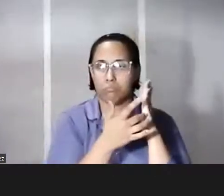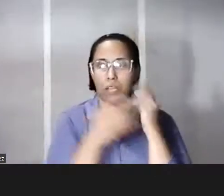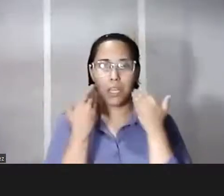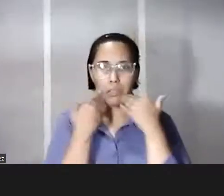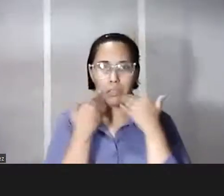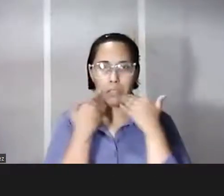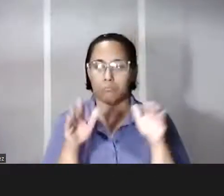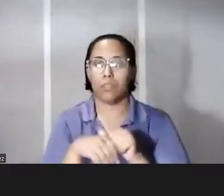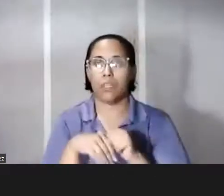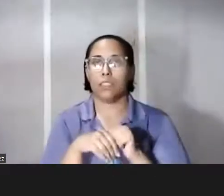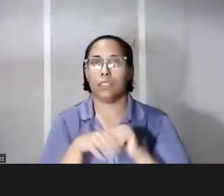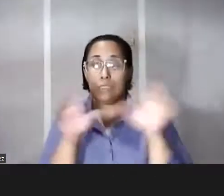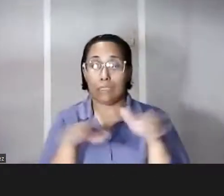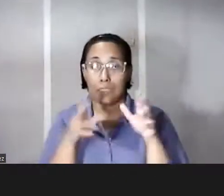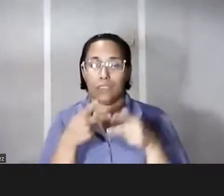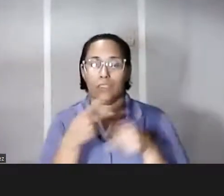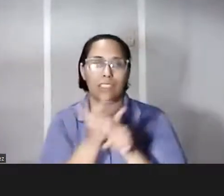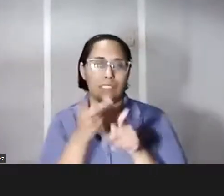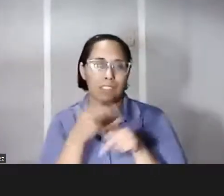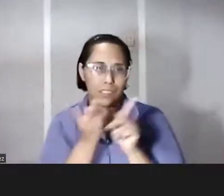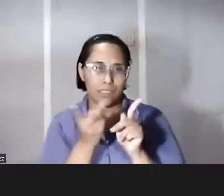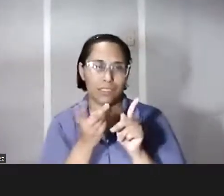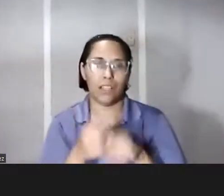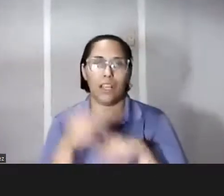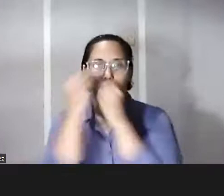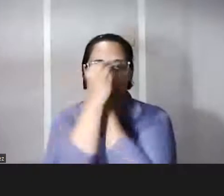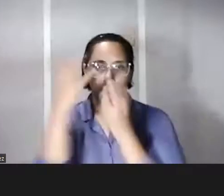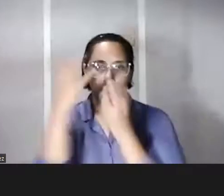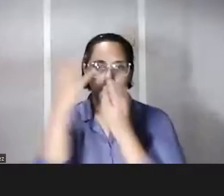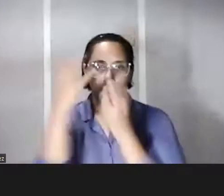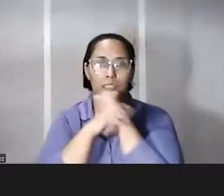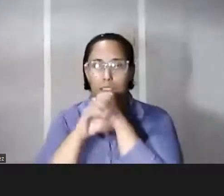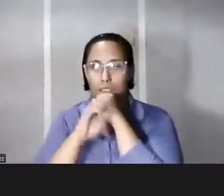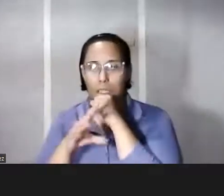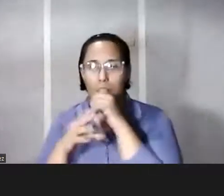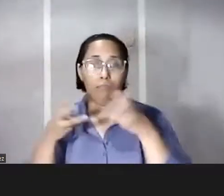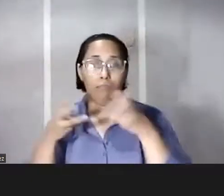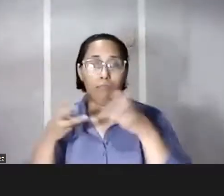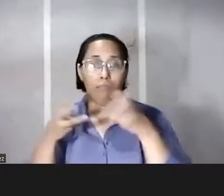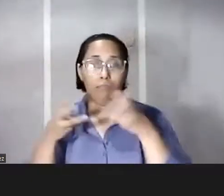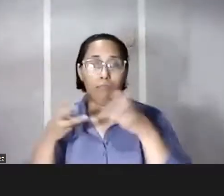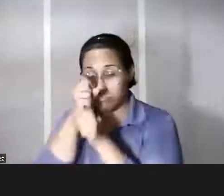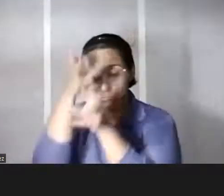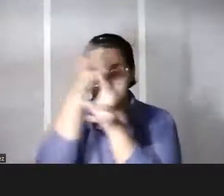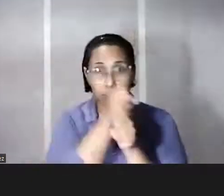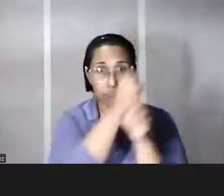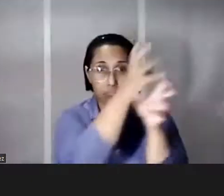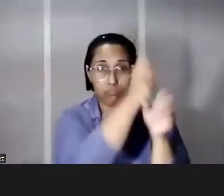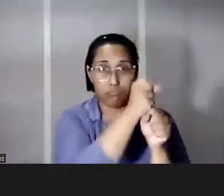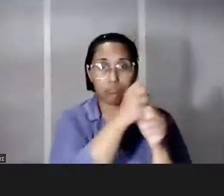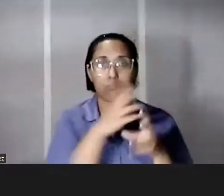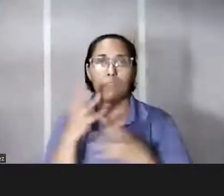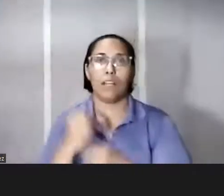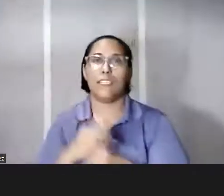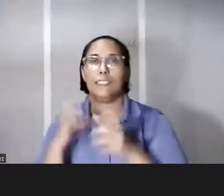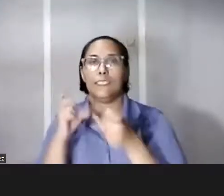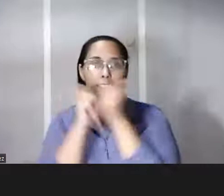hecho que el reloj de producción de contenidos noticiosos y las maneras de consumir informaciones haya cambiado que